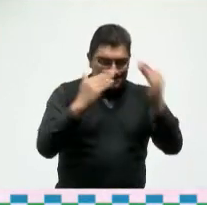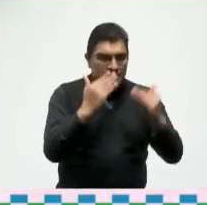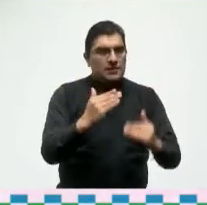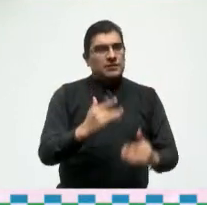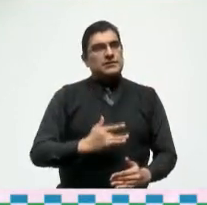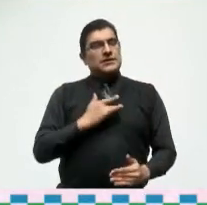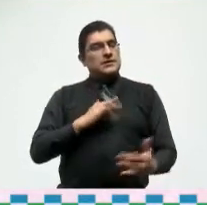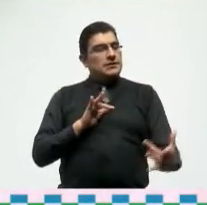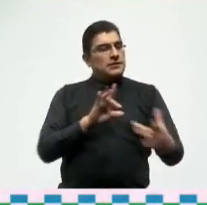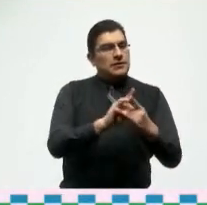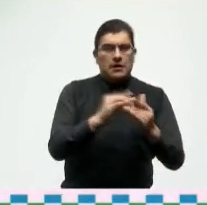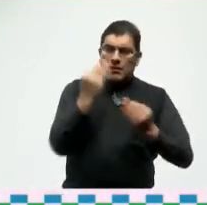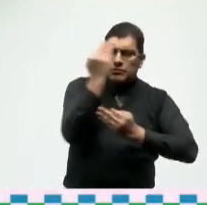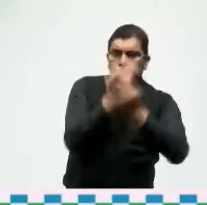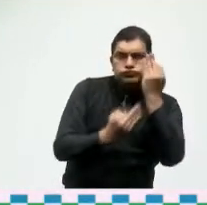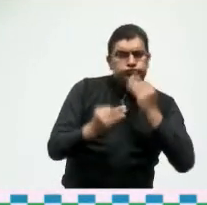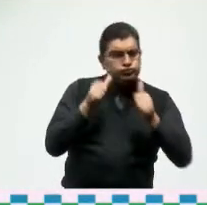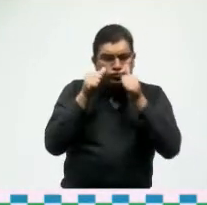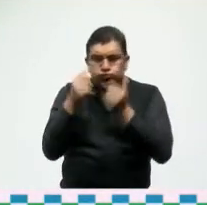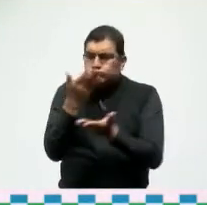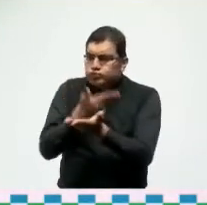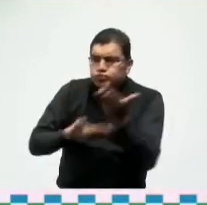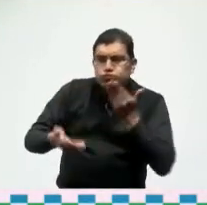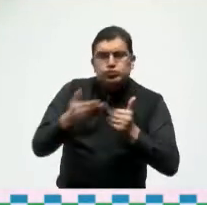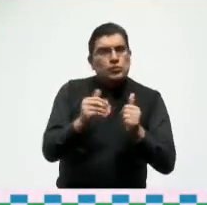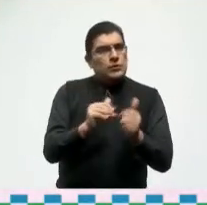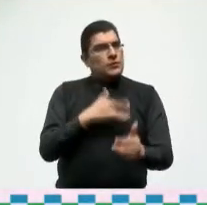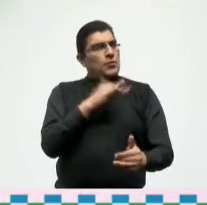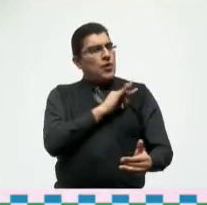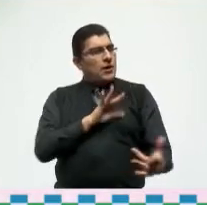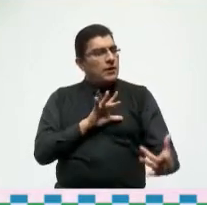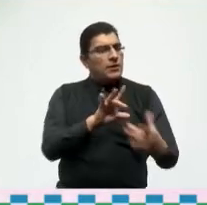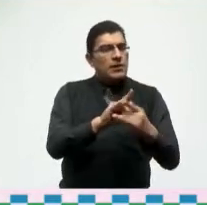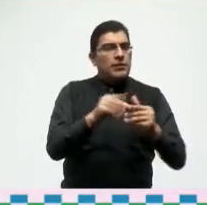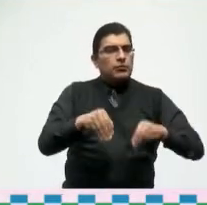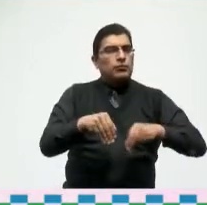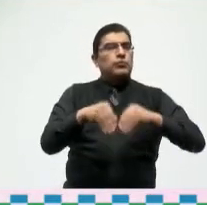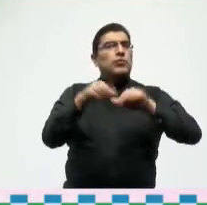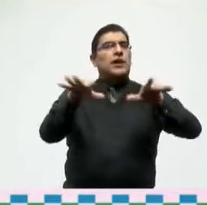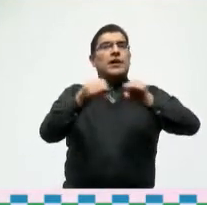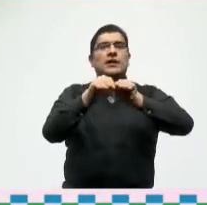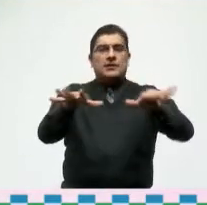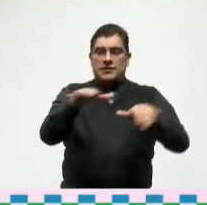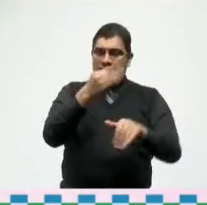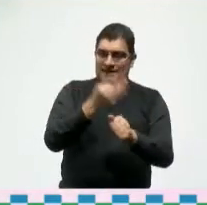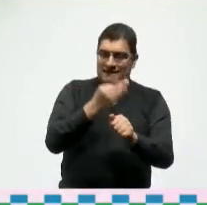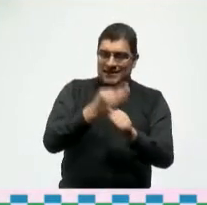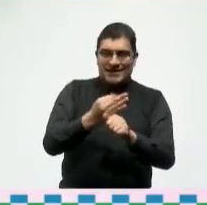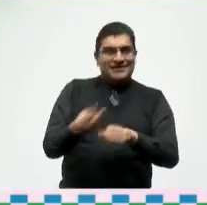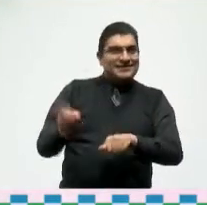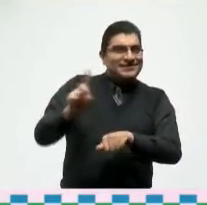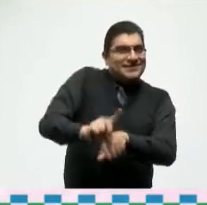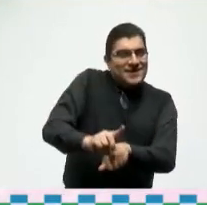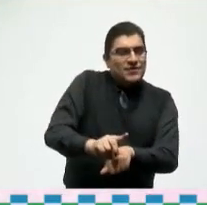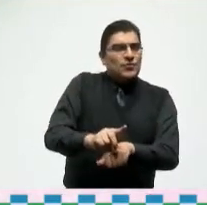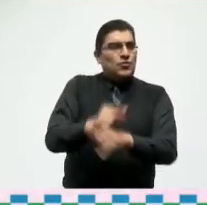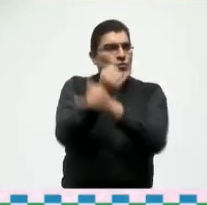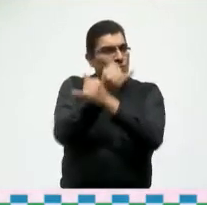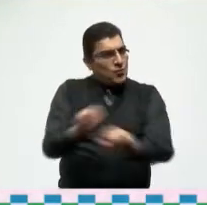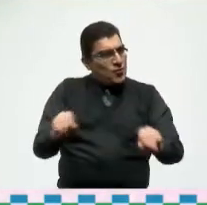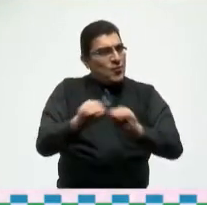sus atenciones y posibilidades de que podamos estar transmitiendo este día esta inauguración